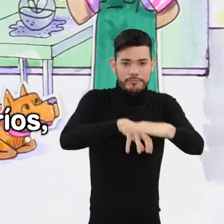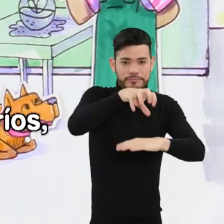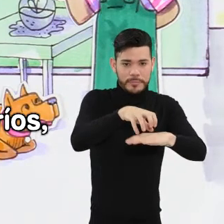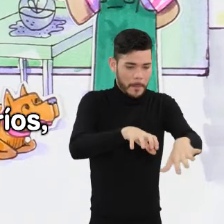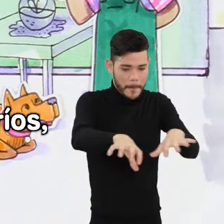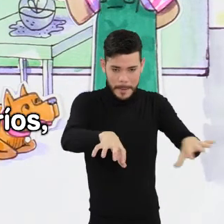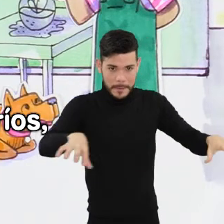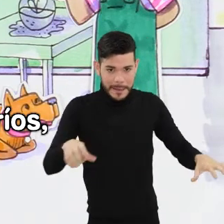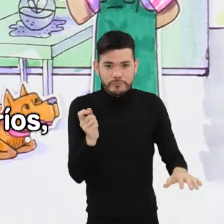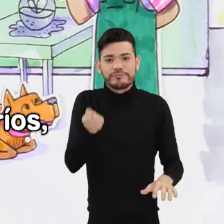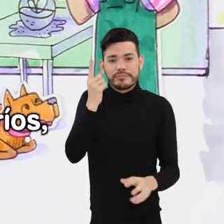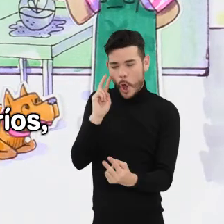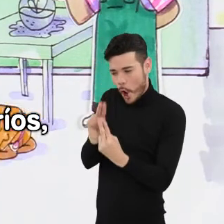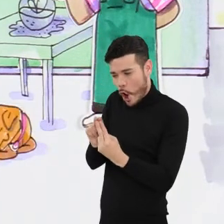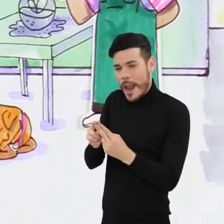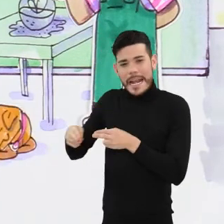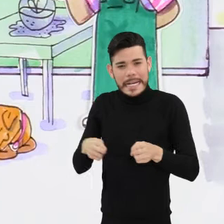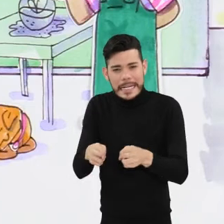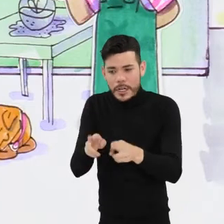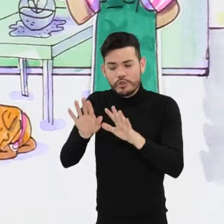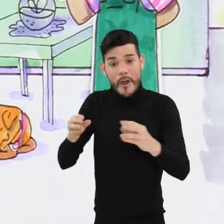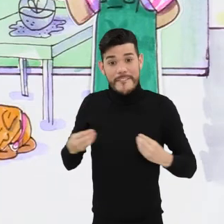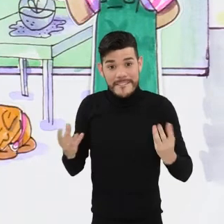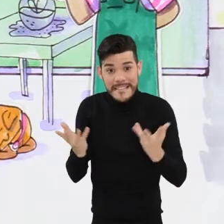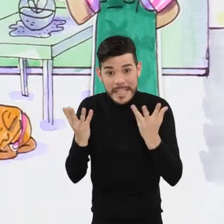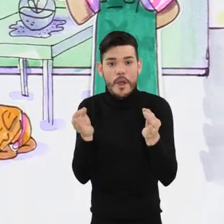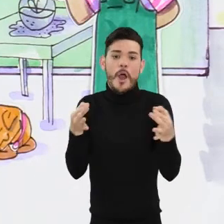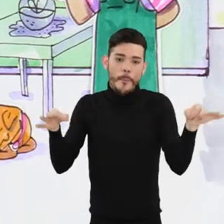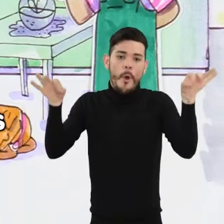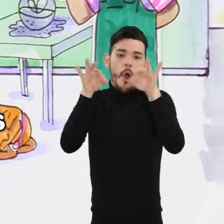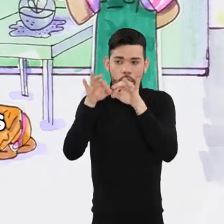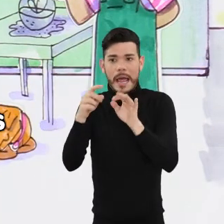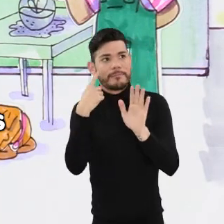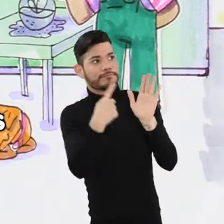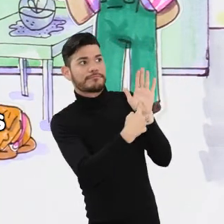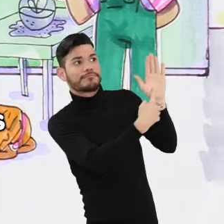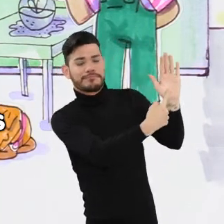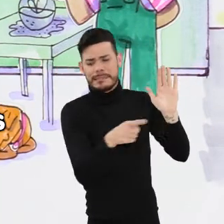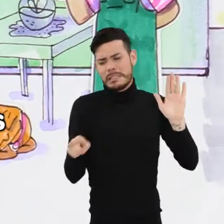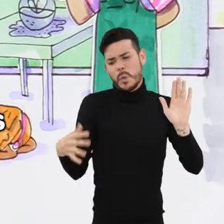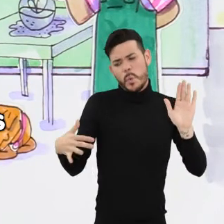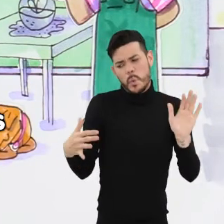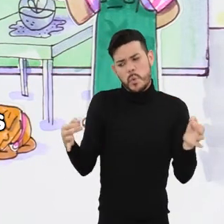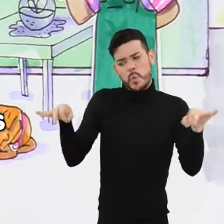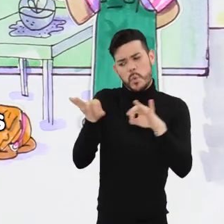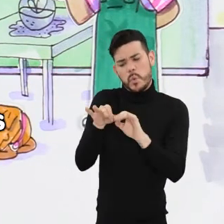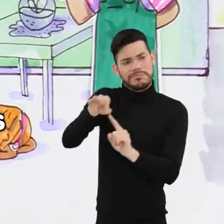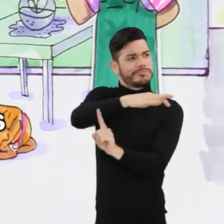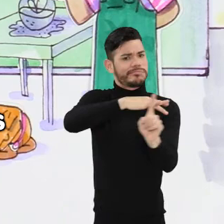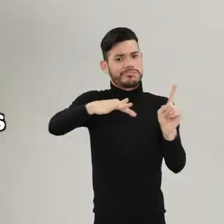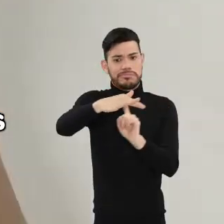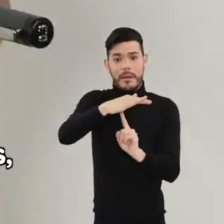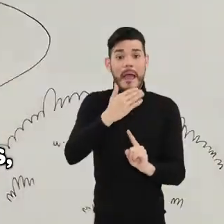nuestros ríos, comprender que son únicos, que son organismos vivos, y que es importante que otros conozcan los significativos que son para